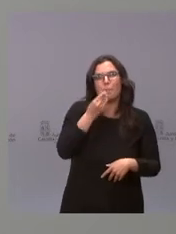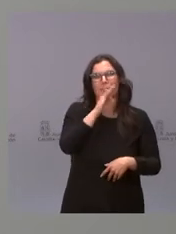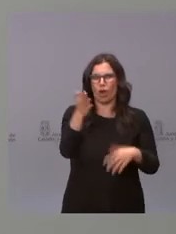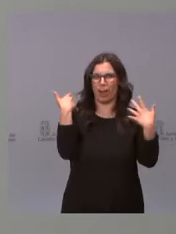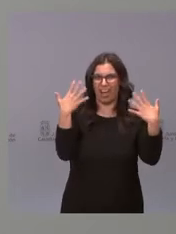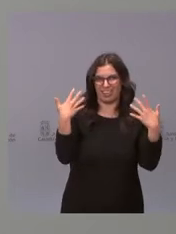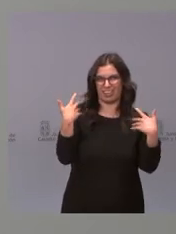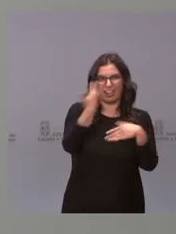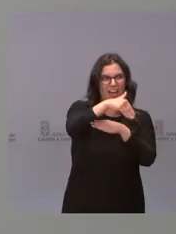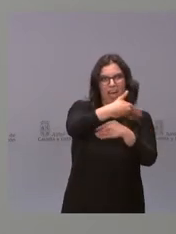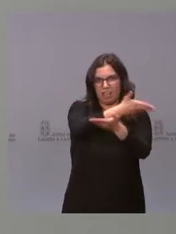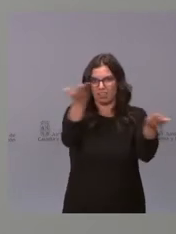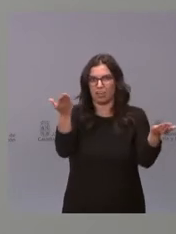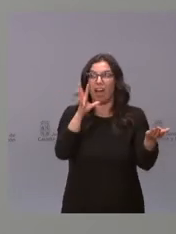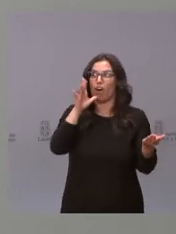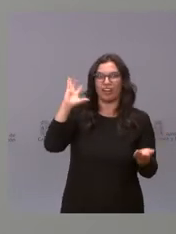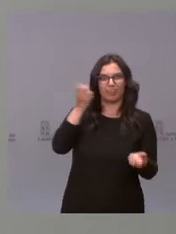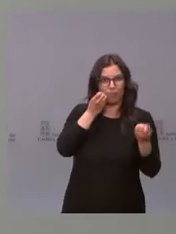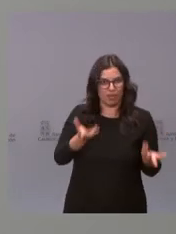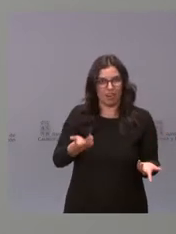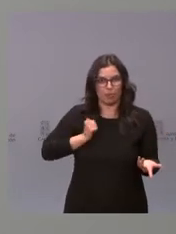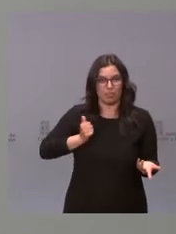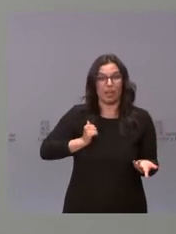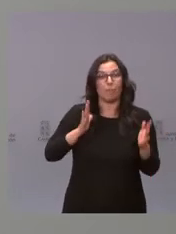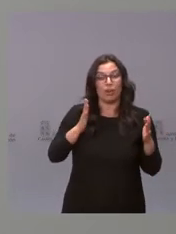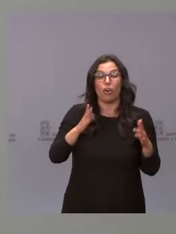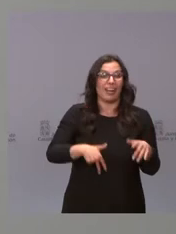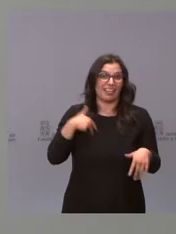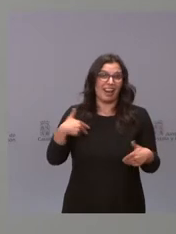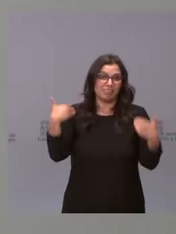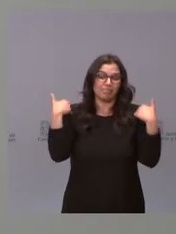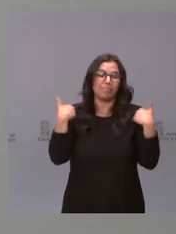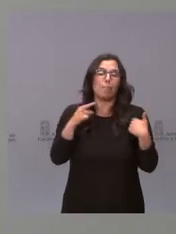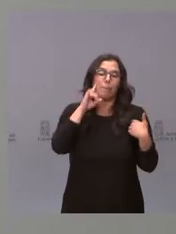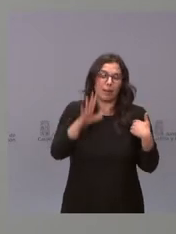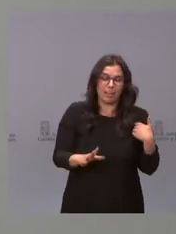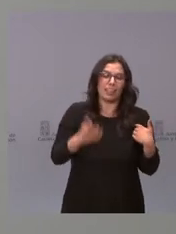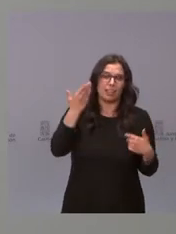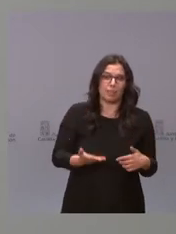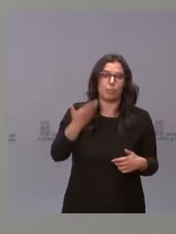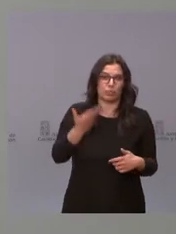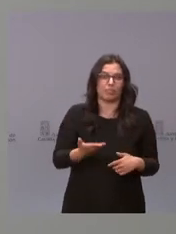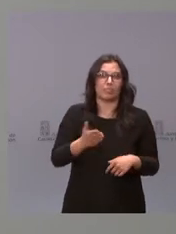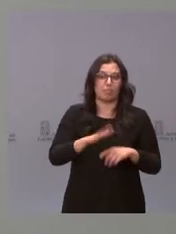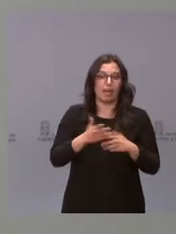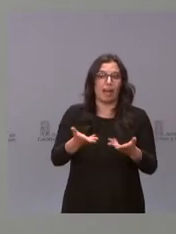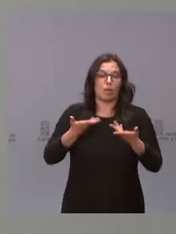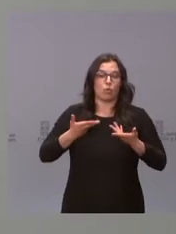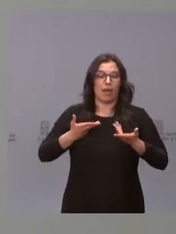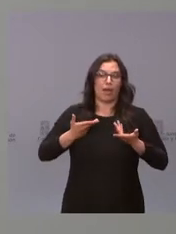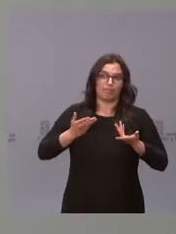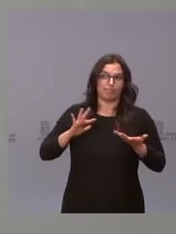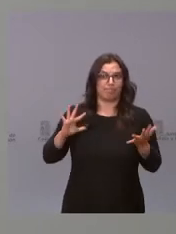aire libre y ahora el tiempo nos acompaña, pero el ejercicio físico parece ser un elemento clave en la evolución de